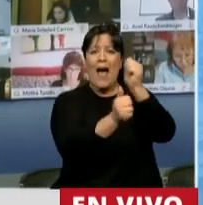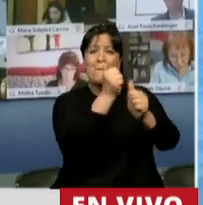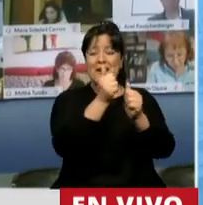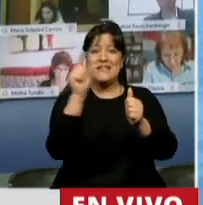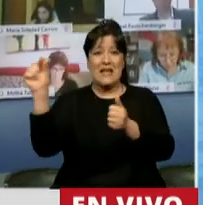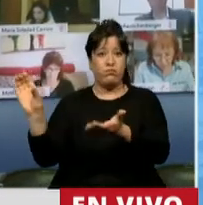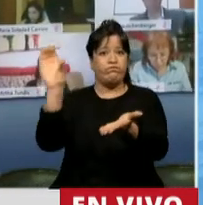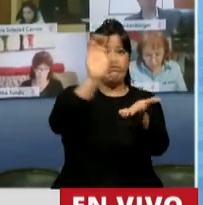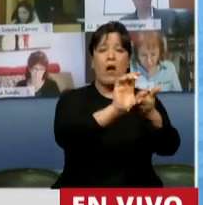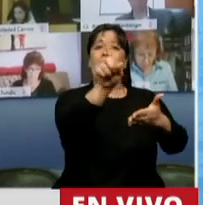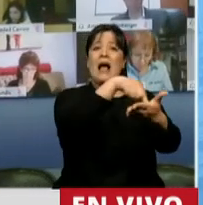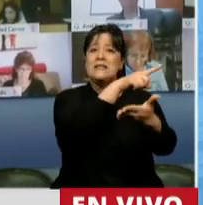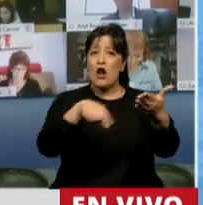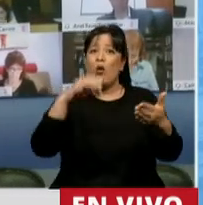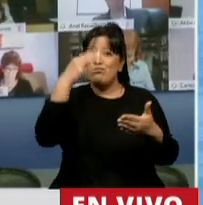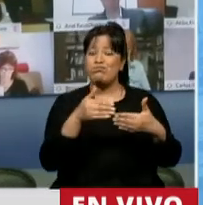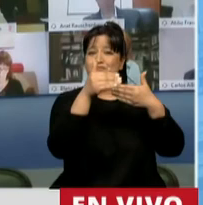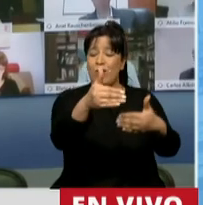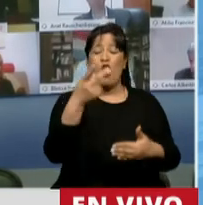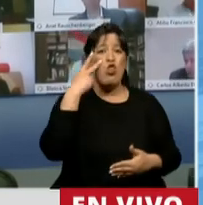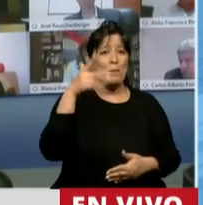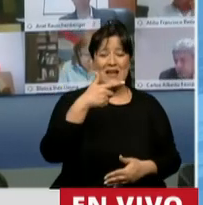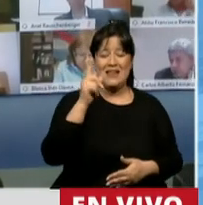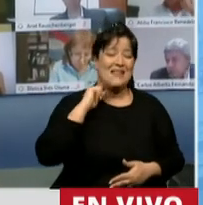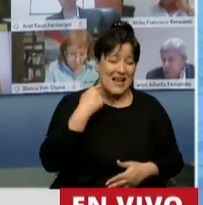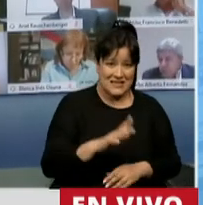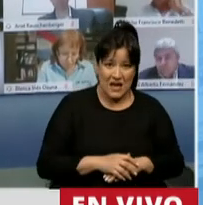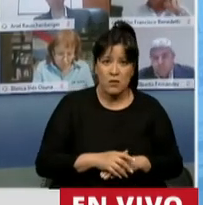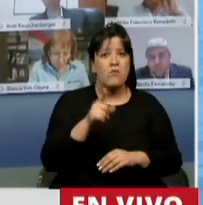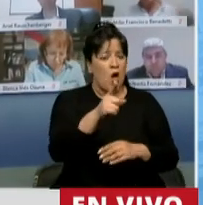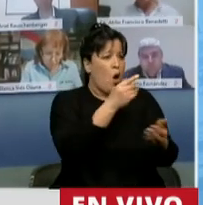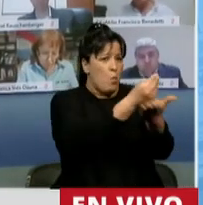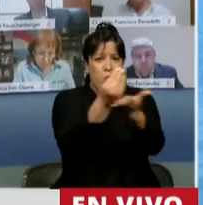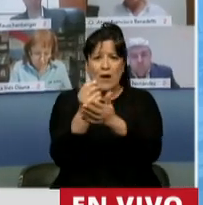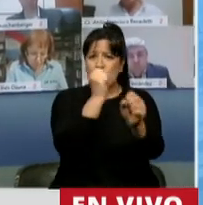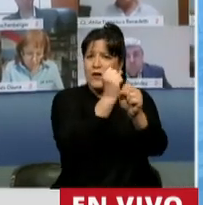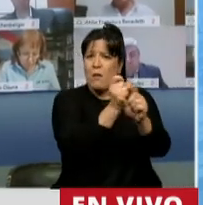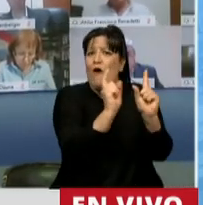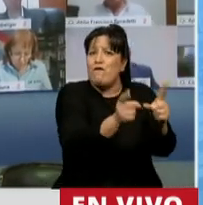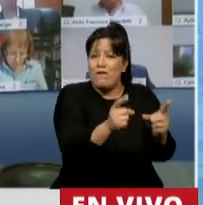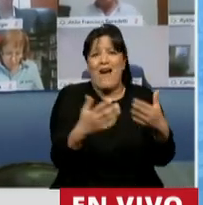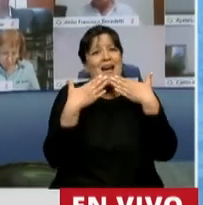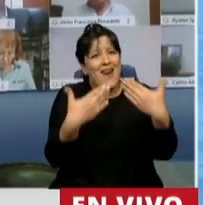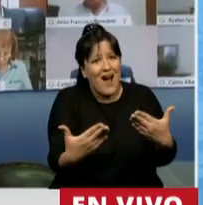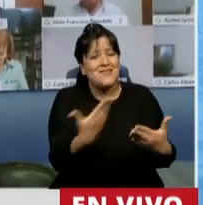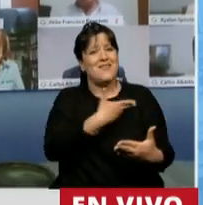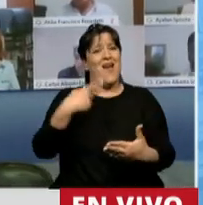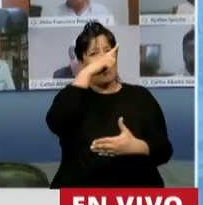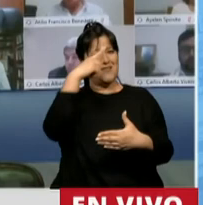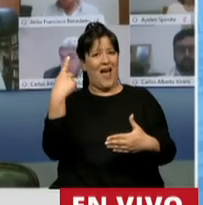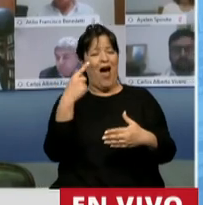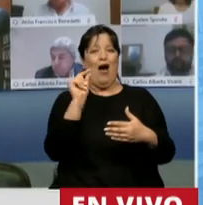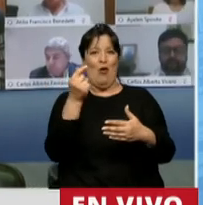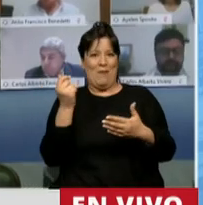crédito en forma adelantada que vencía en el 2013. Y sostuvimos un montón de puestos de trabajo a partir de ese tipo de intervenciones del Fondo de